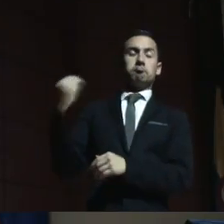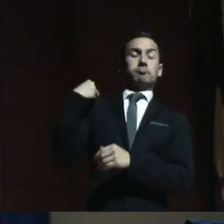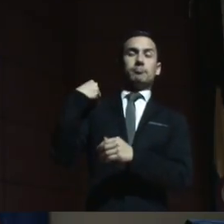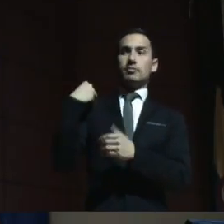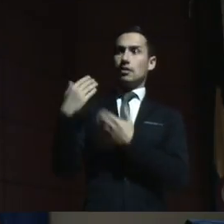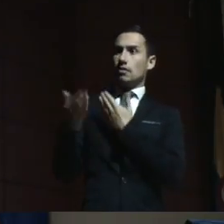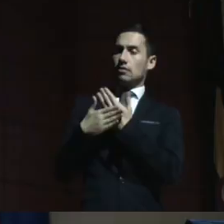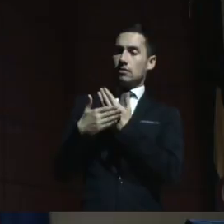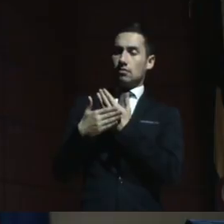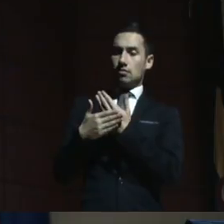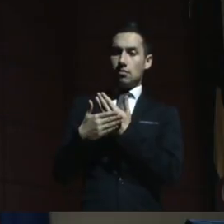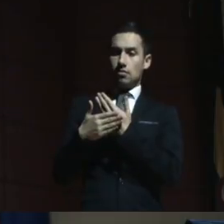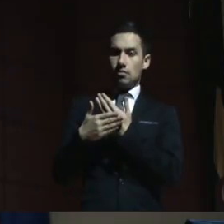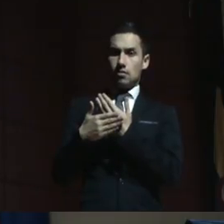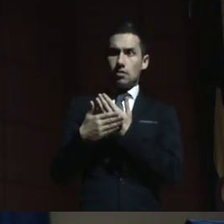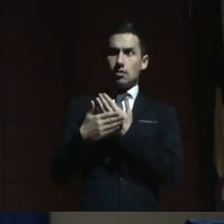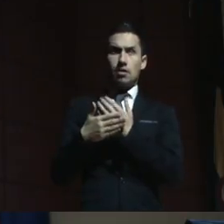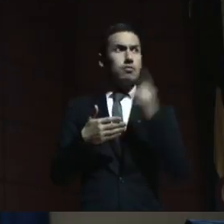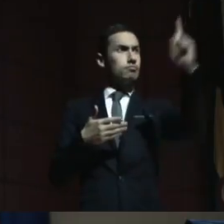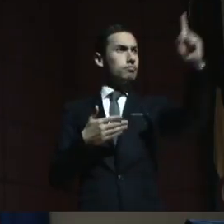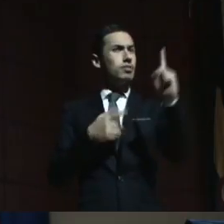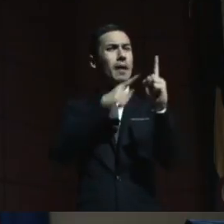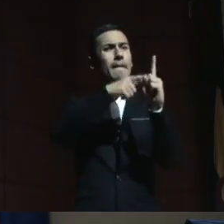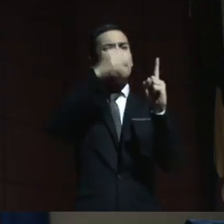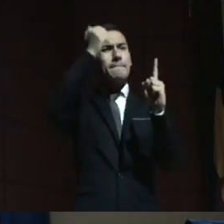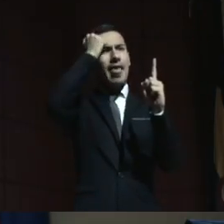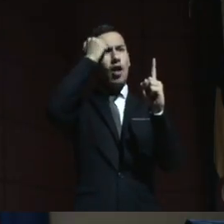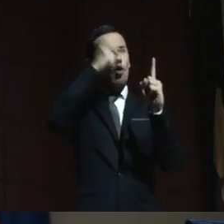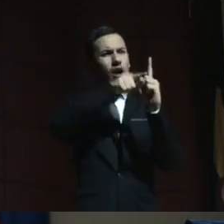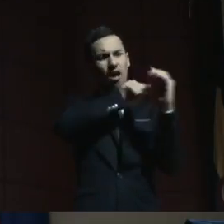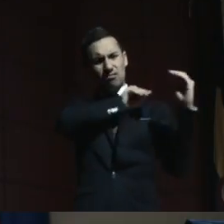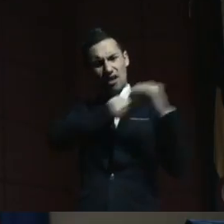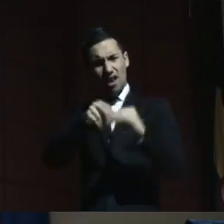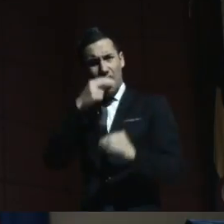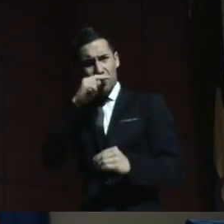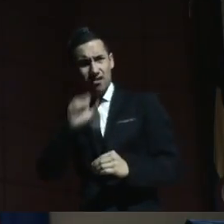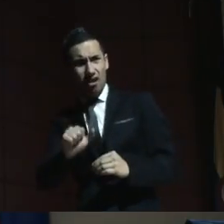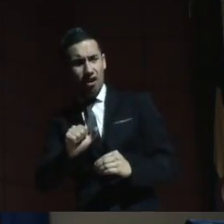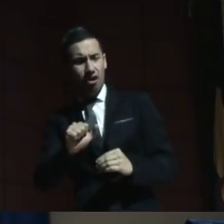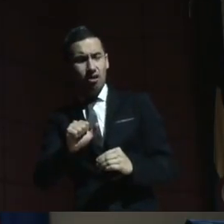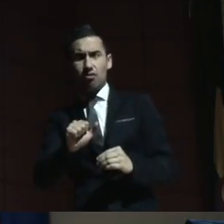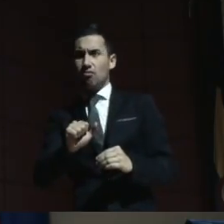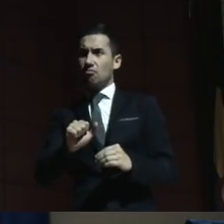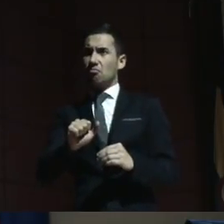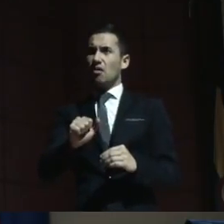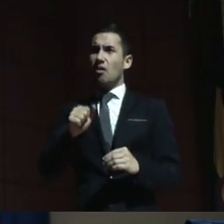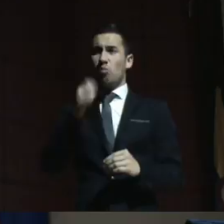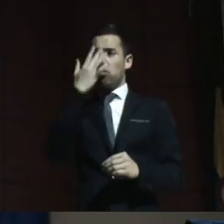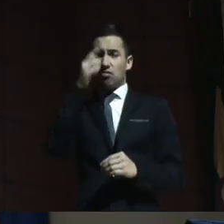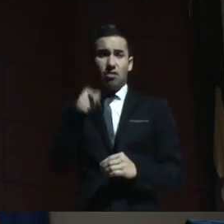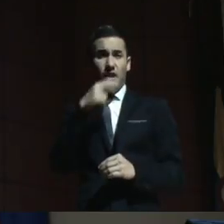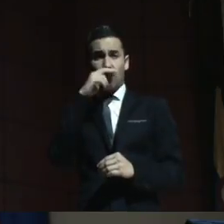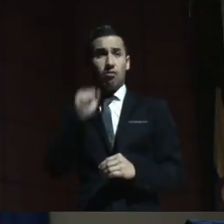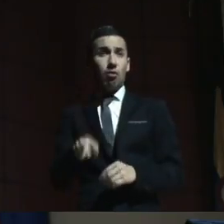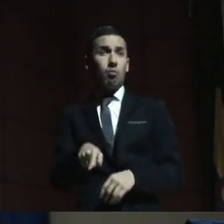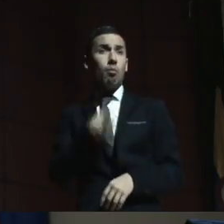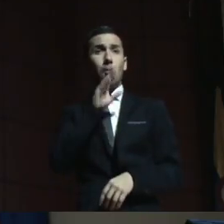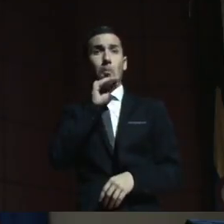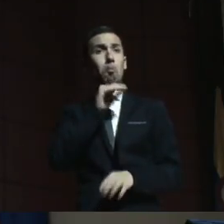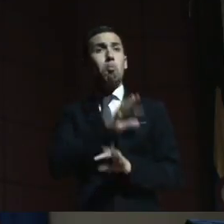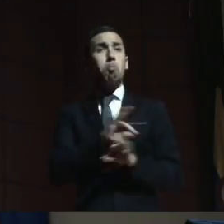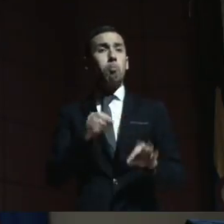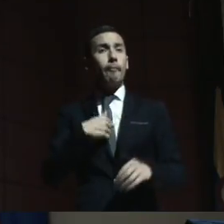para decirme que iba a venir una pedagoga a enseñarle algo a la niña, porque es que la niña no habla, no sabe,